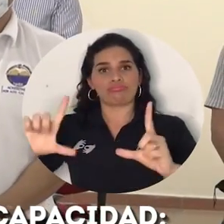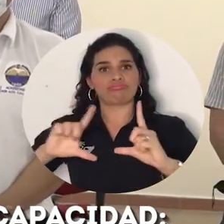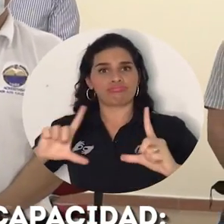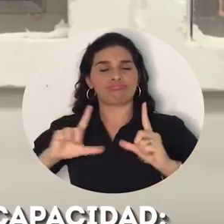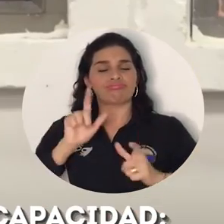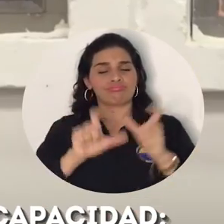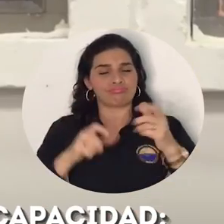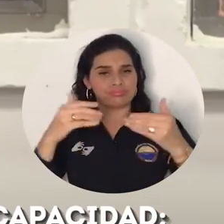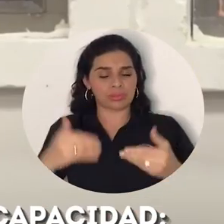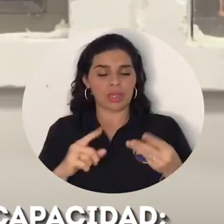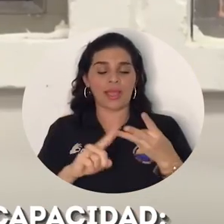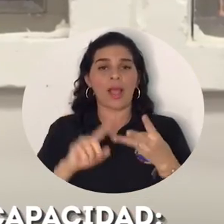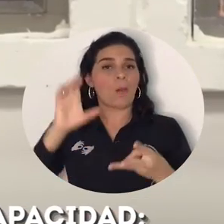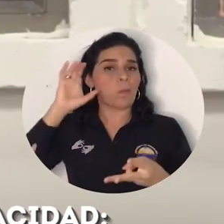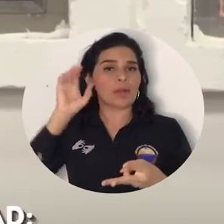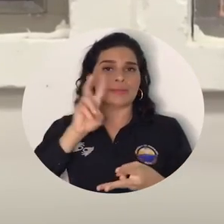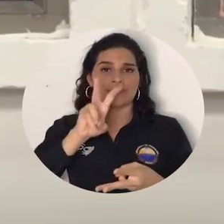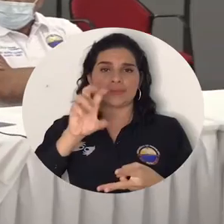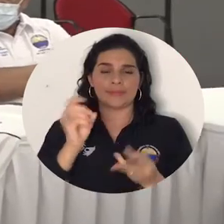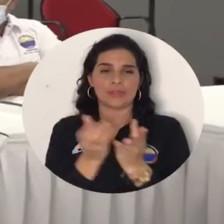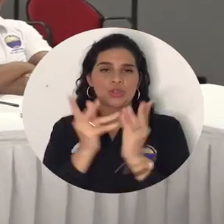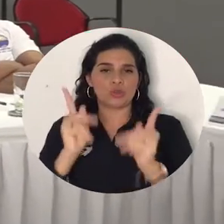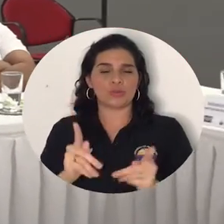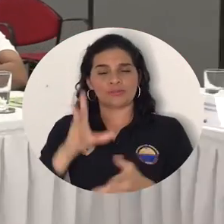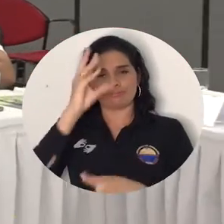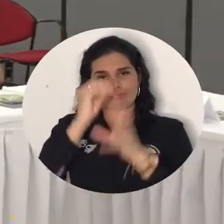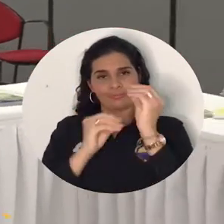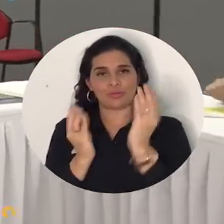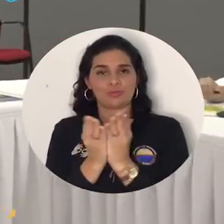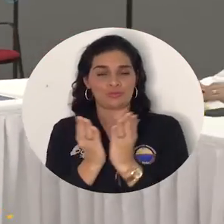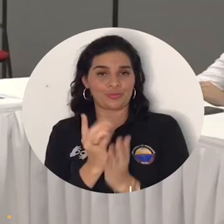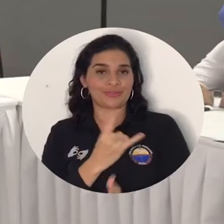graduados y cerca de 70 estudiantes en formación.